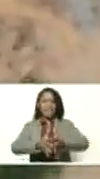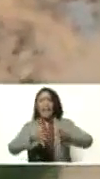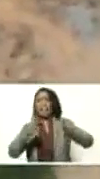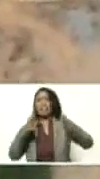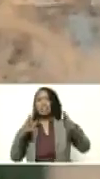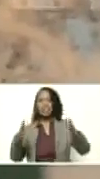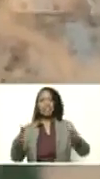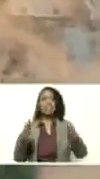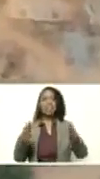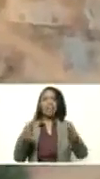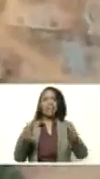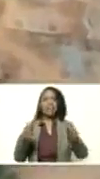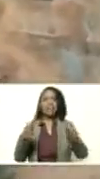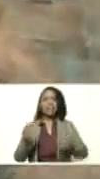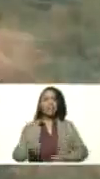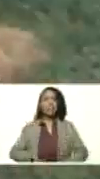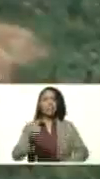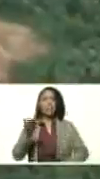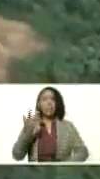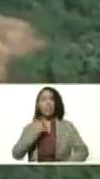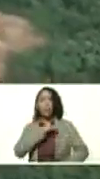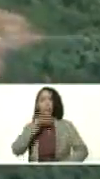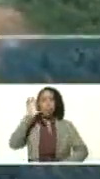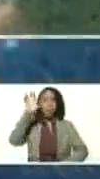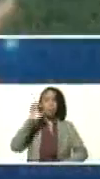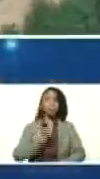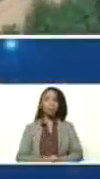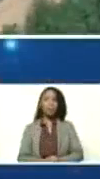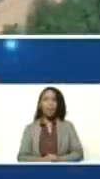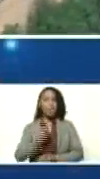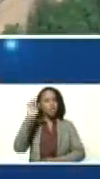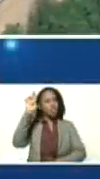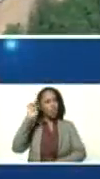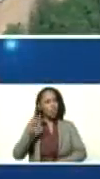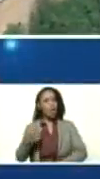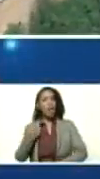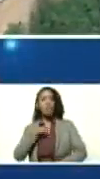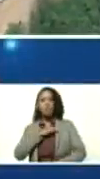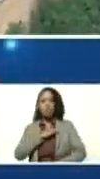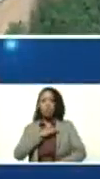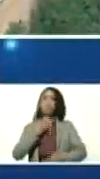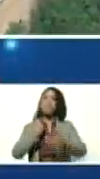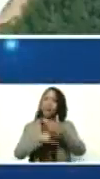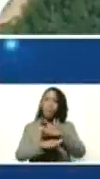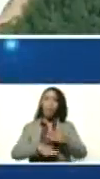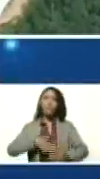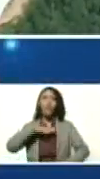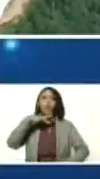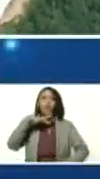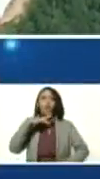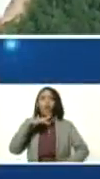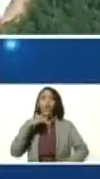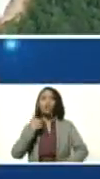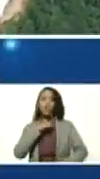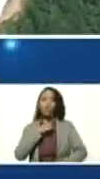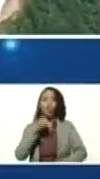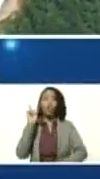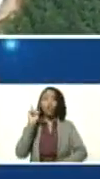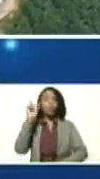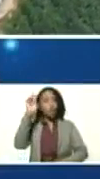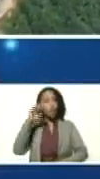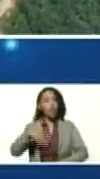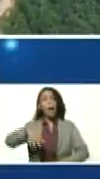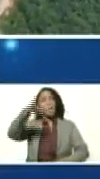la potencialidad de nuestro país. Todos los días nos vamos llenando. Todos los días son lecciones,